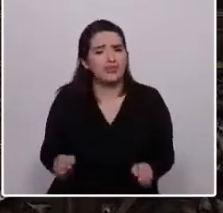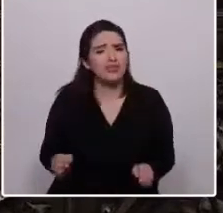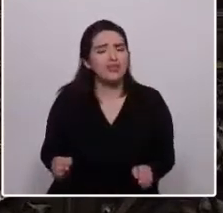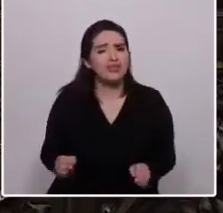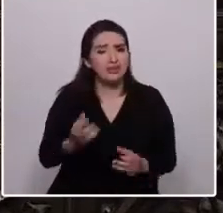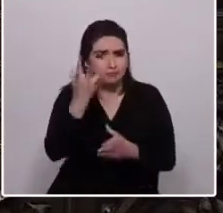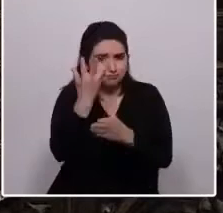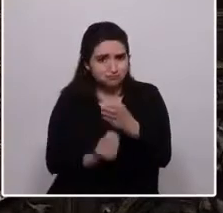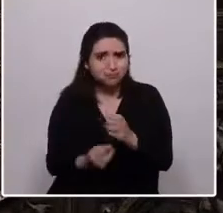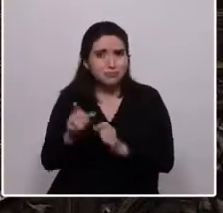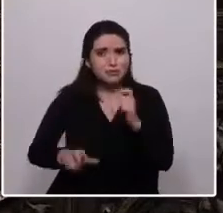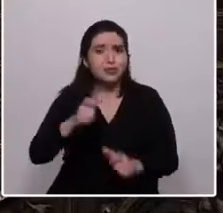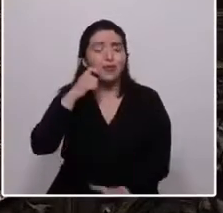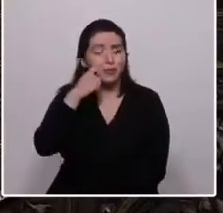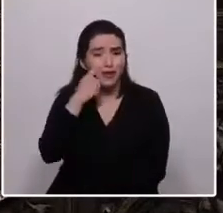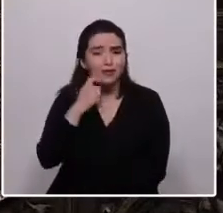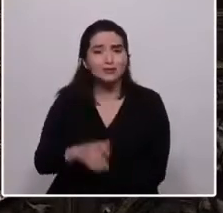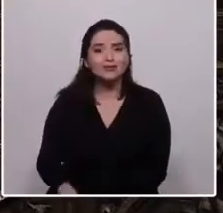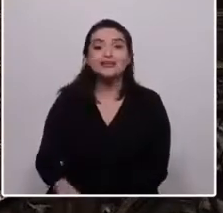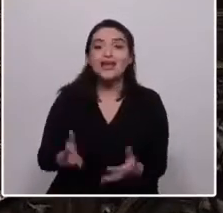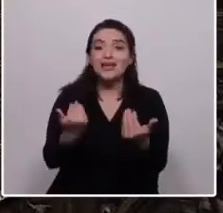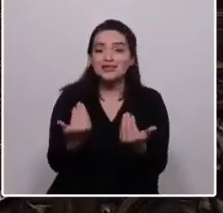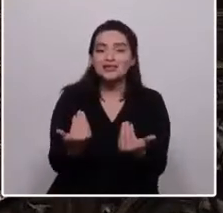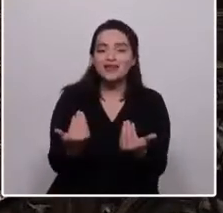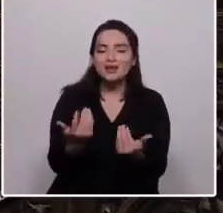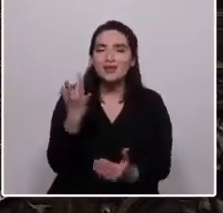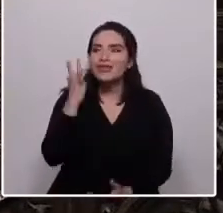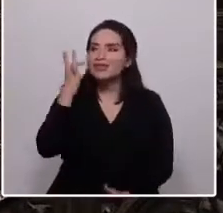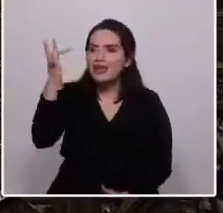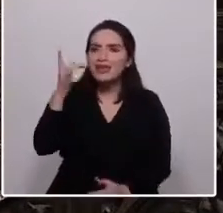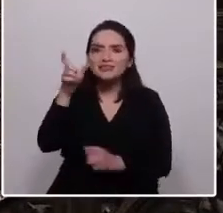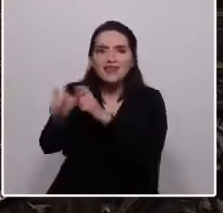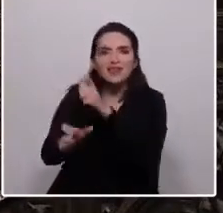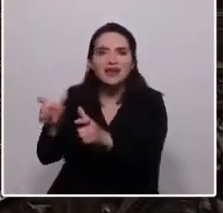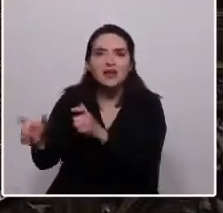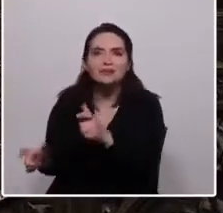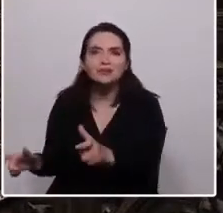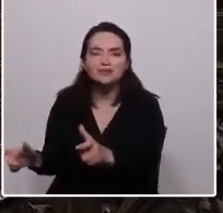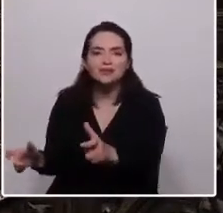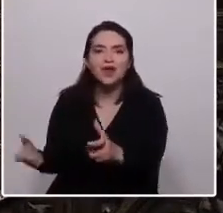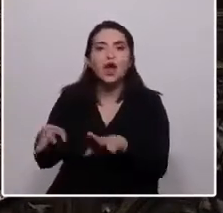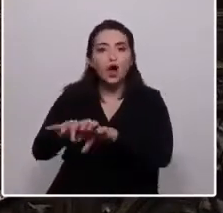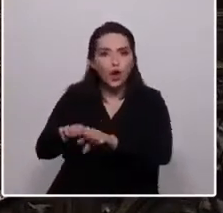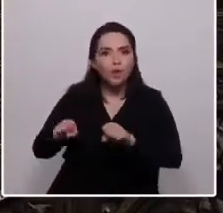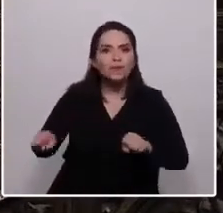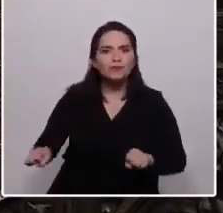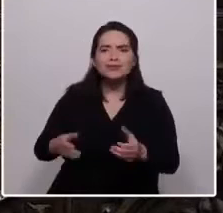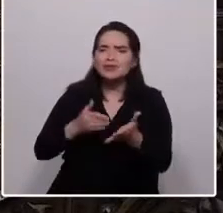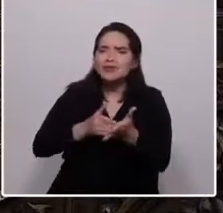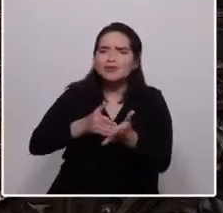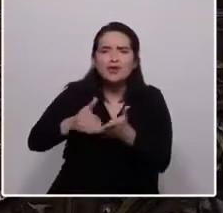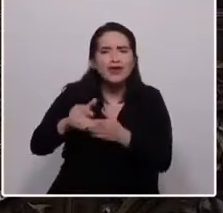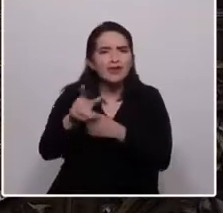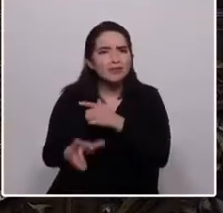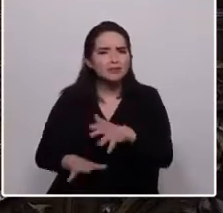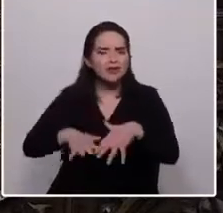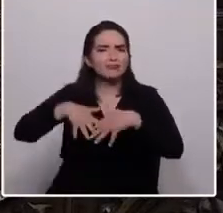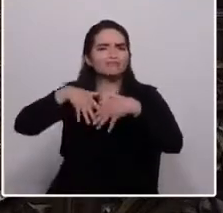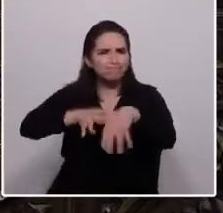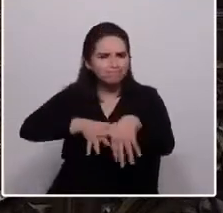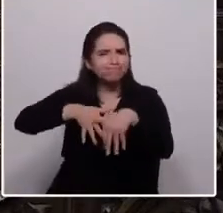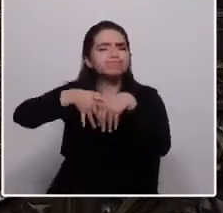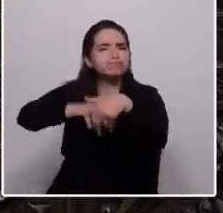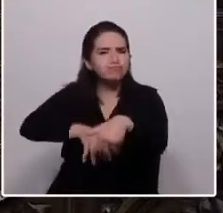extinción, necesitaremos de toda la inteligencia colectiva y el compromiso de esos millones que marcharon incansablemente